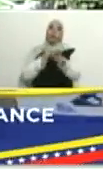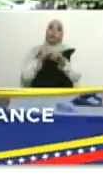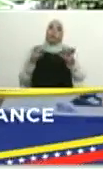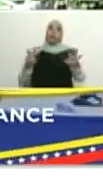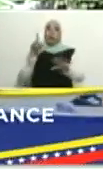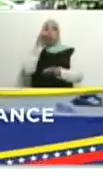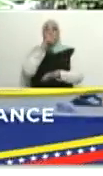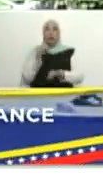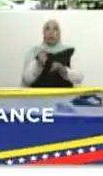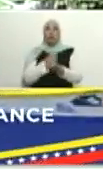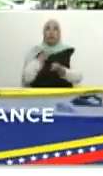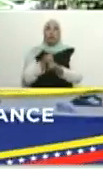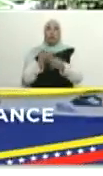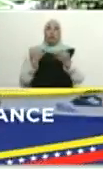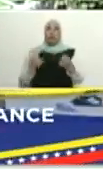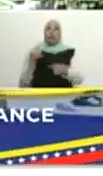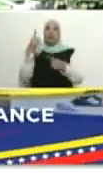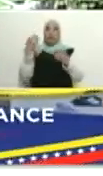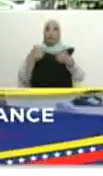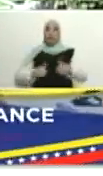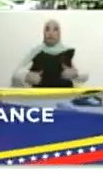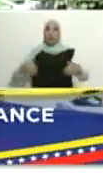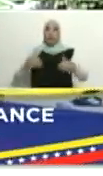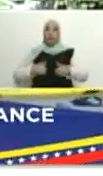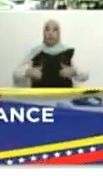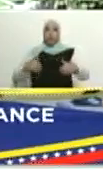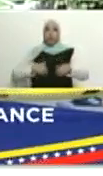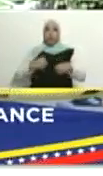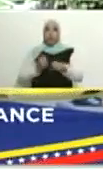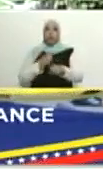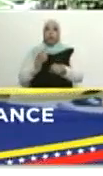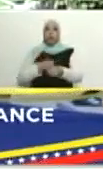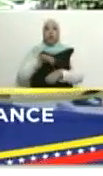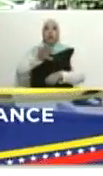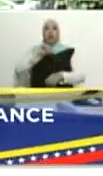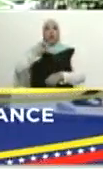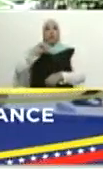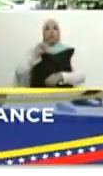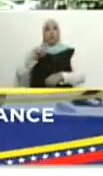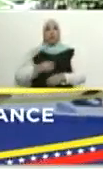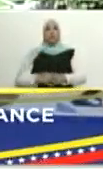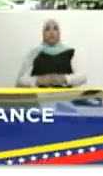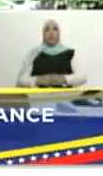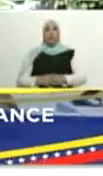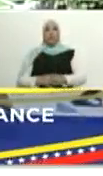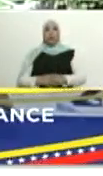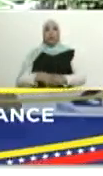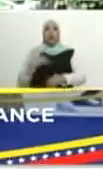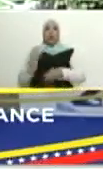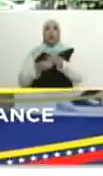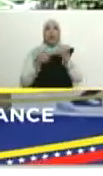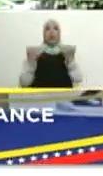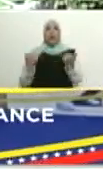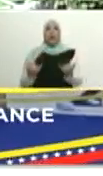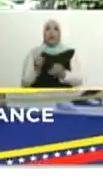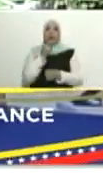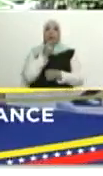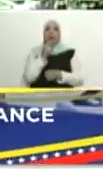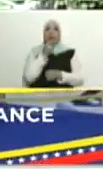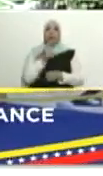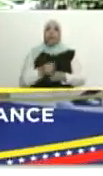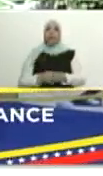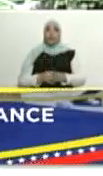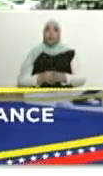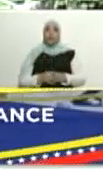se proyecta mínimo, mínimo, de acuerdo a la Cepal, 5.5% de crecimiento mínimo. De acuerdo al Fondo